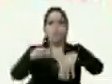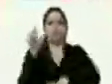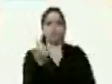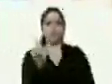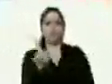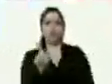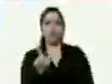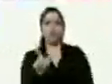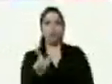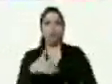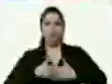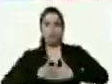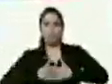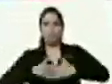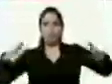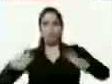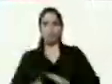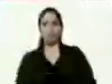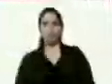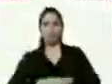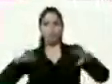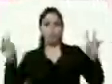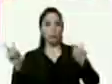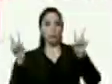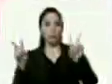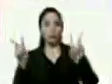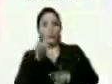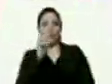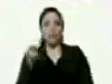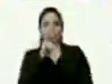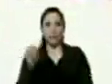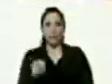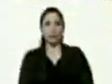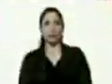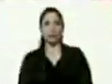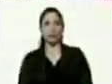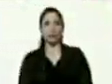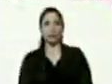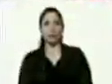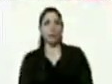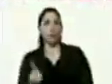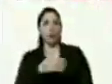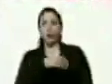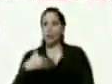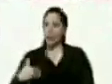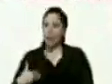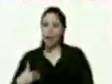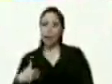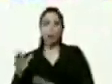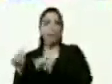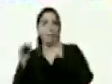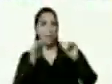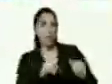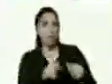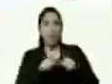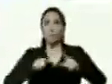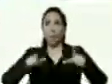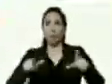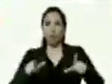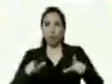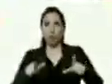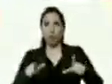para garantizar la victoria del 2020 y no quiero presidente retirarme de estos espacios